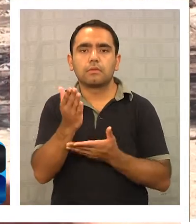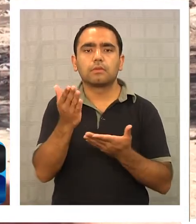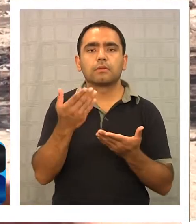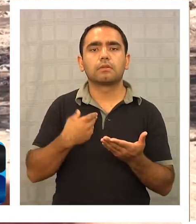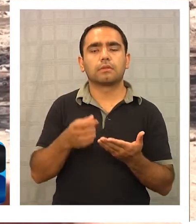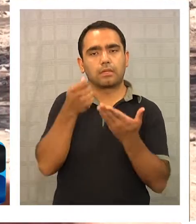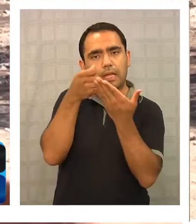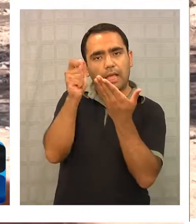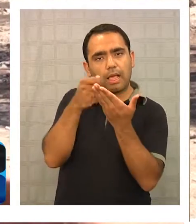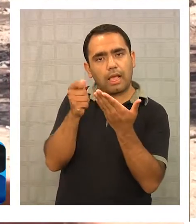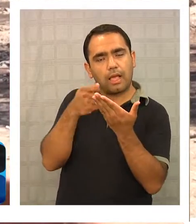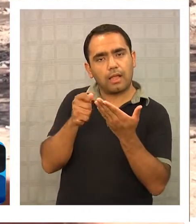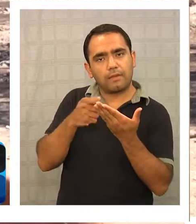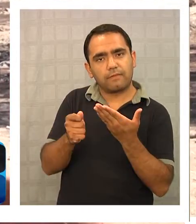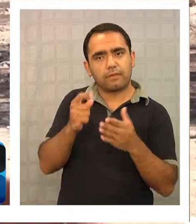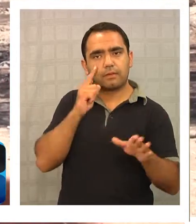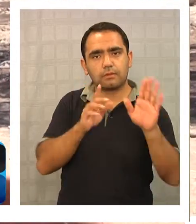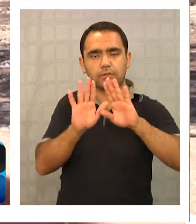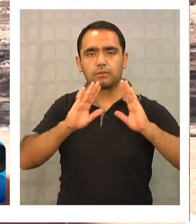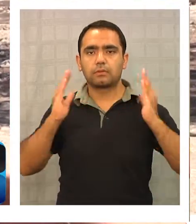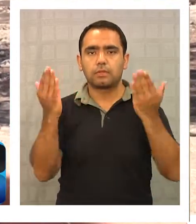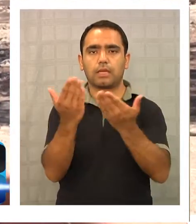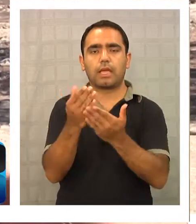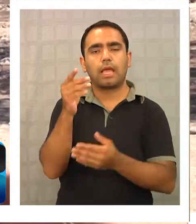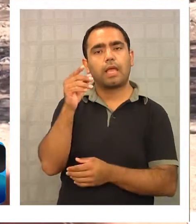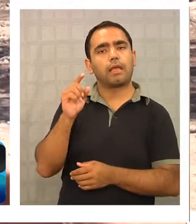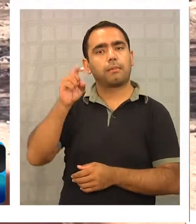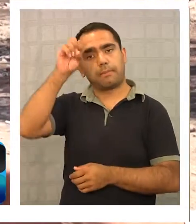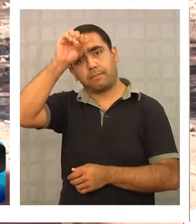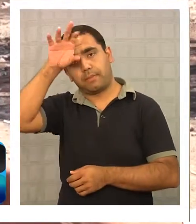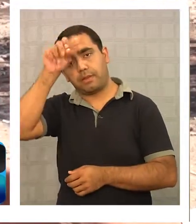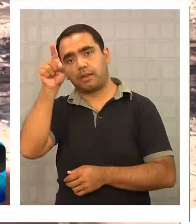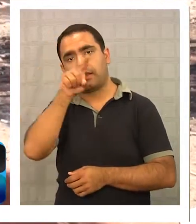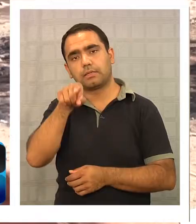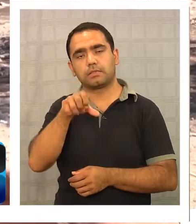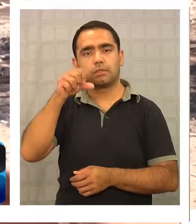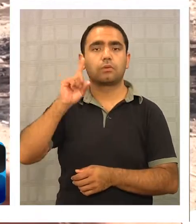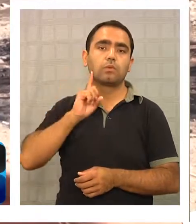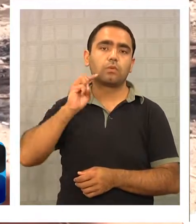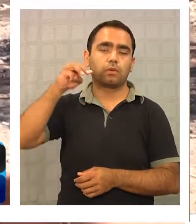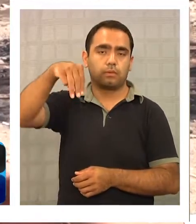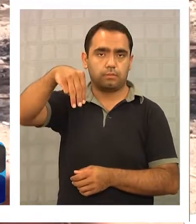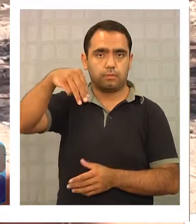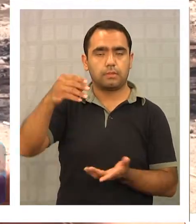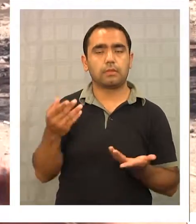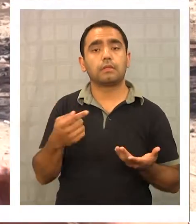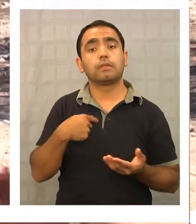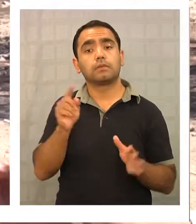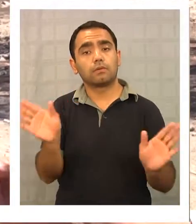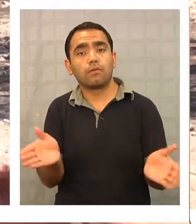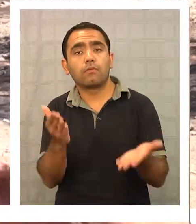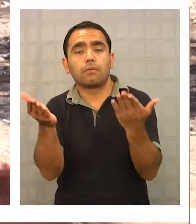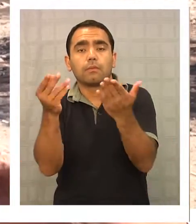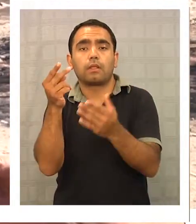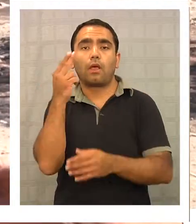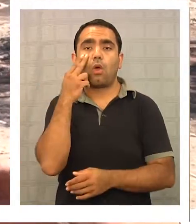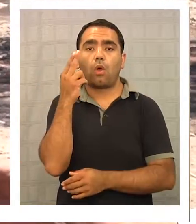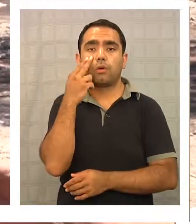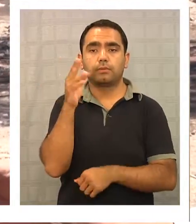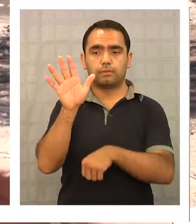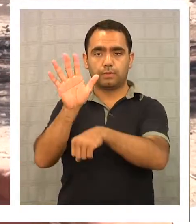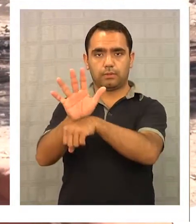de la resolución de calificación ambiental de CQM, y tiene la importancia de fomentar el